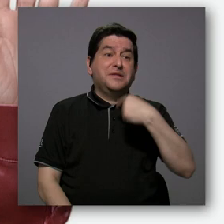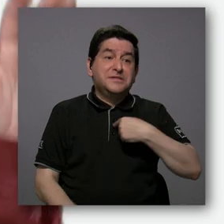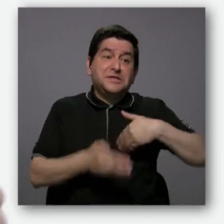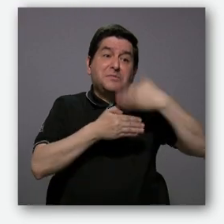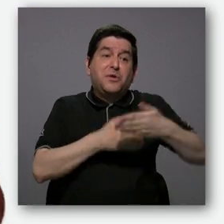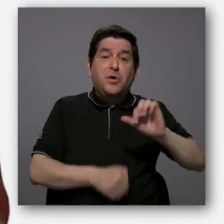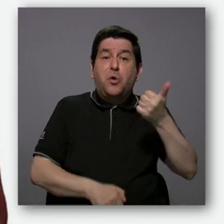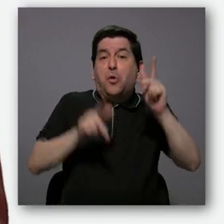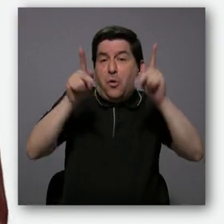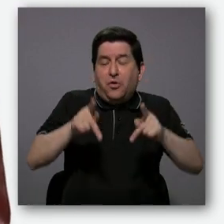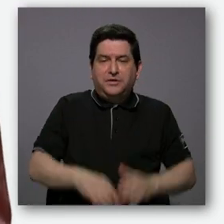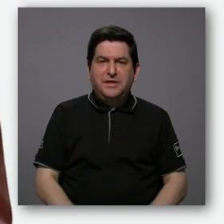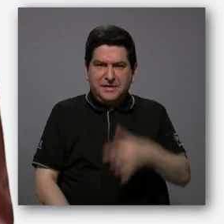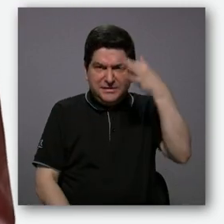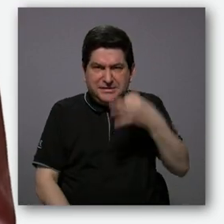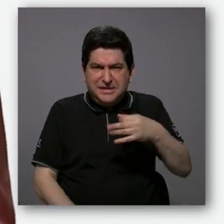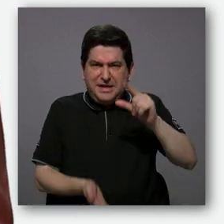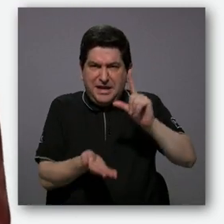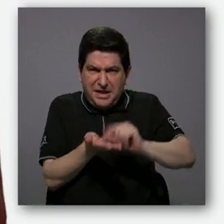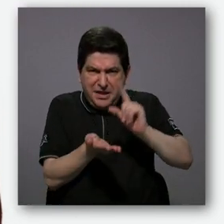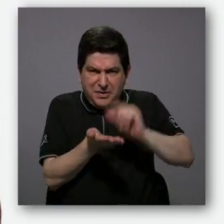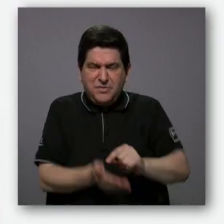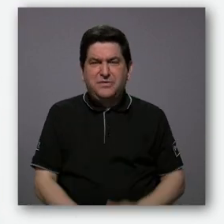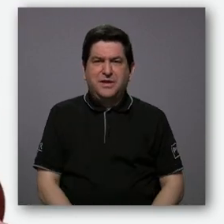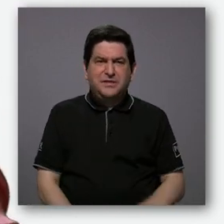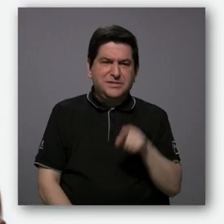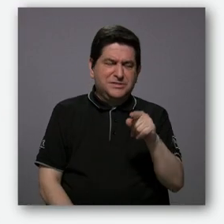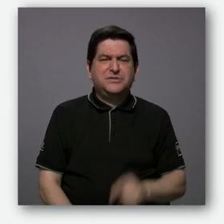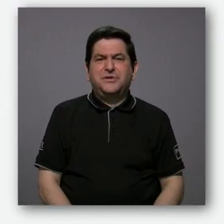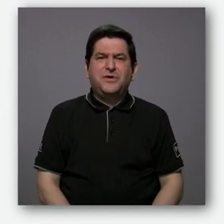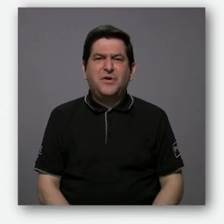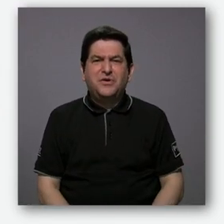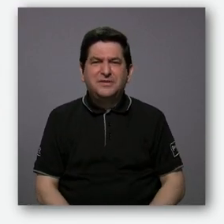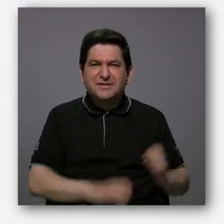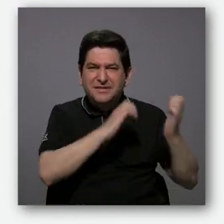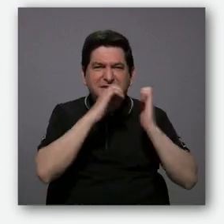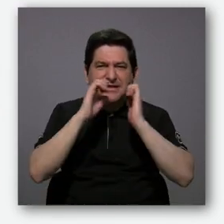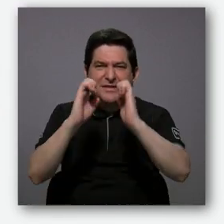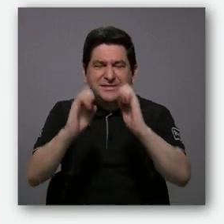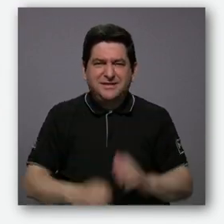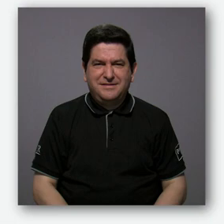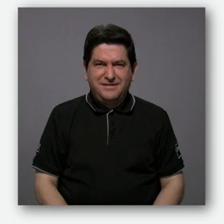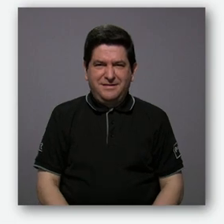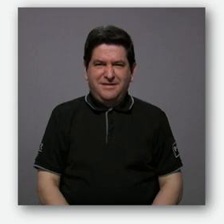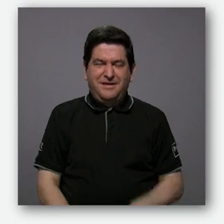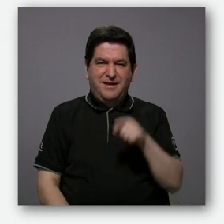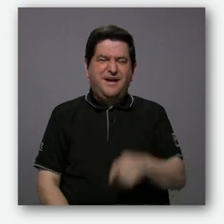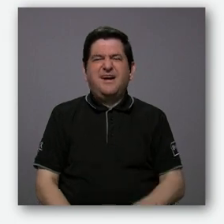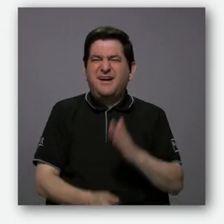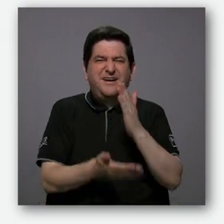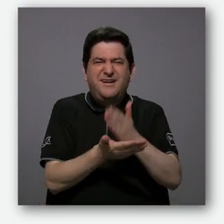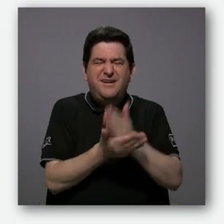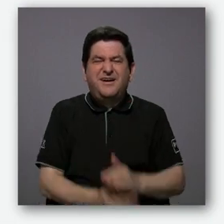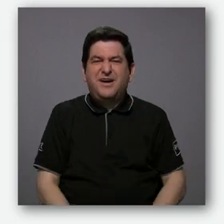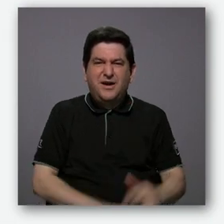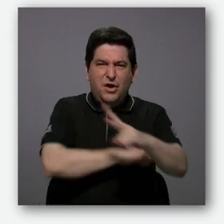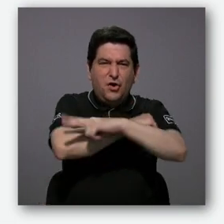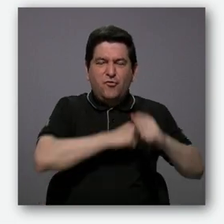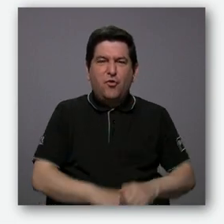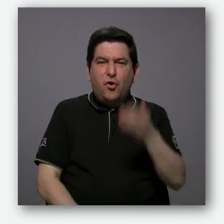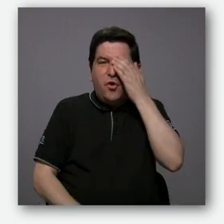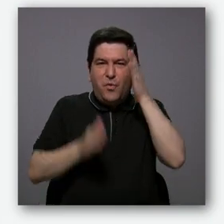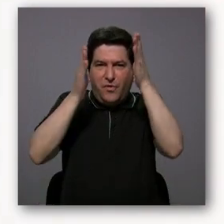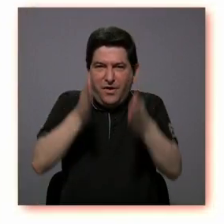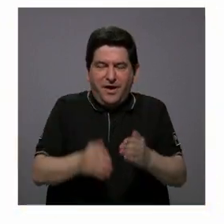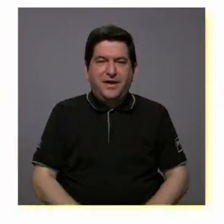me contaron, consideraba la publicación de la delineada estrategia como el jodido robo de un